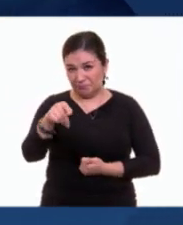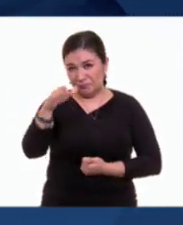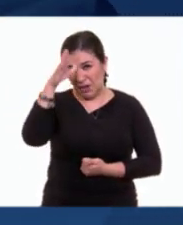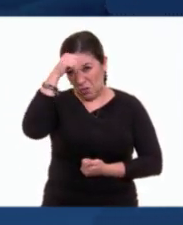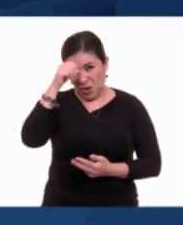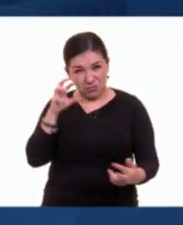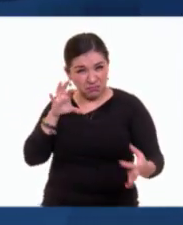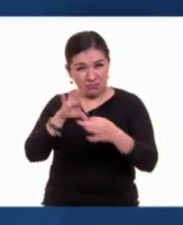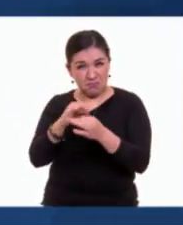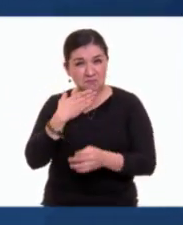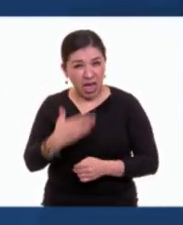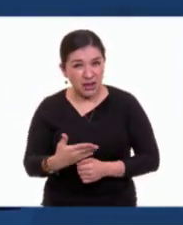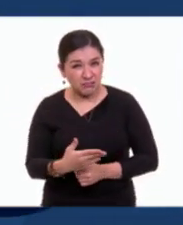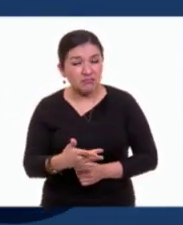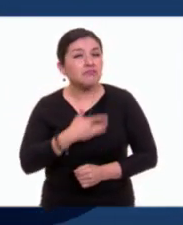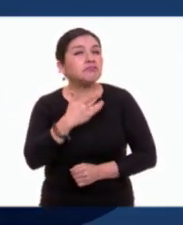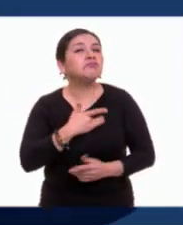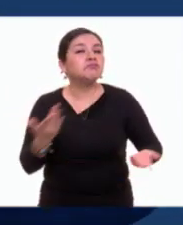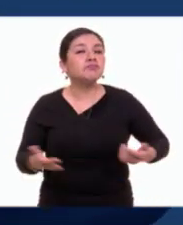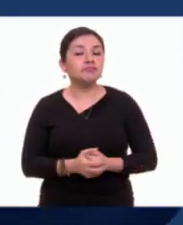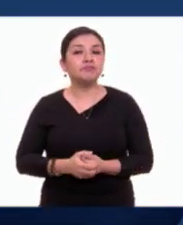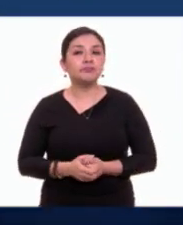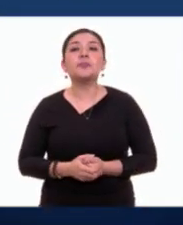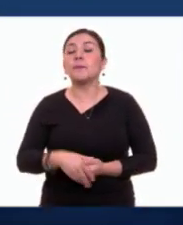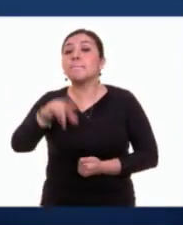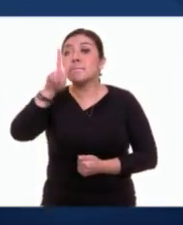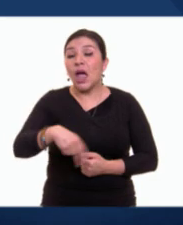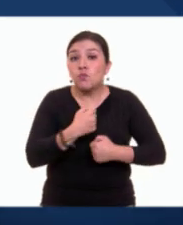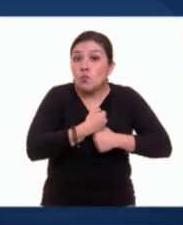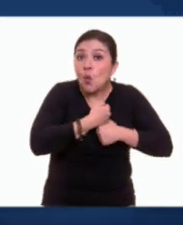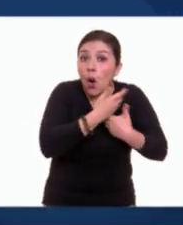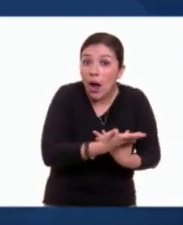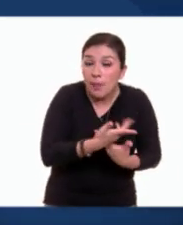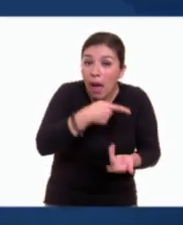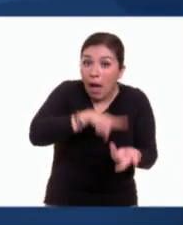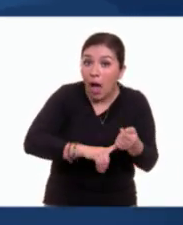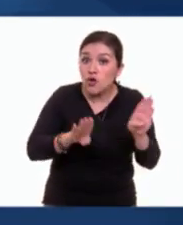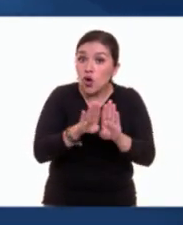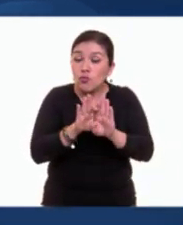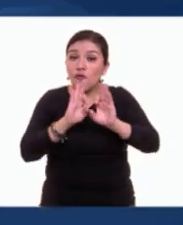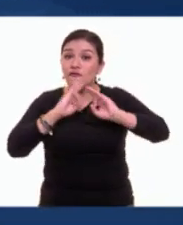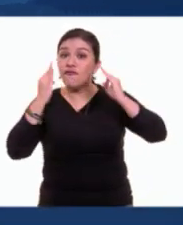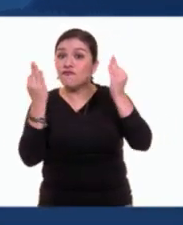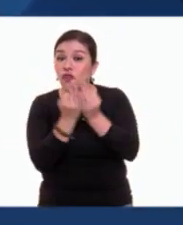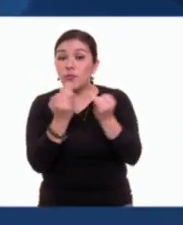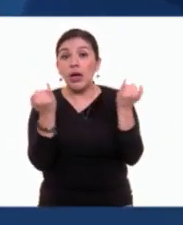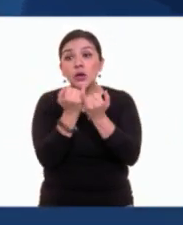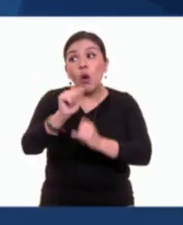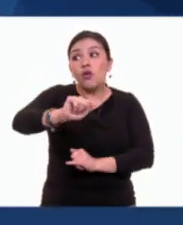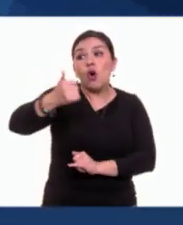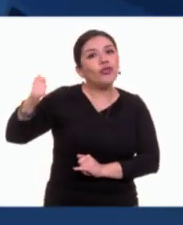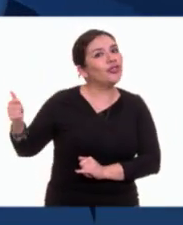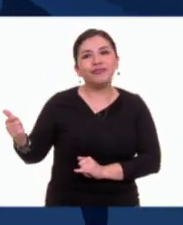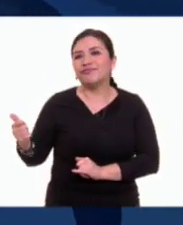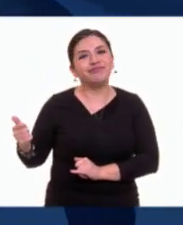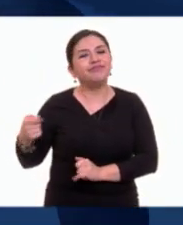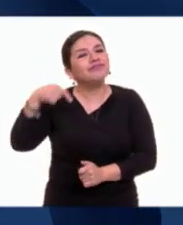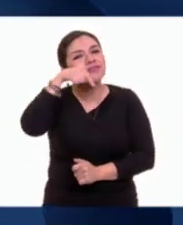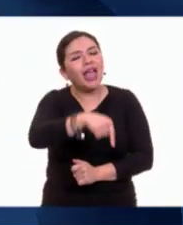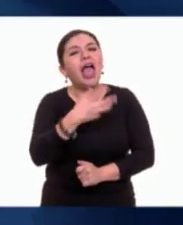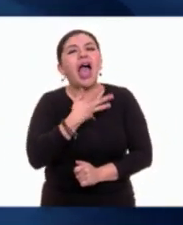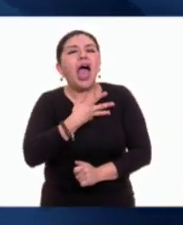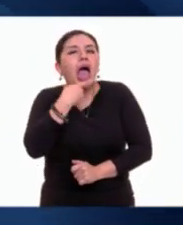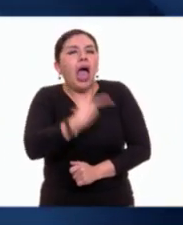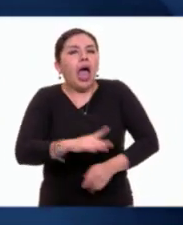Juan Carlos en casa? En realidad, los poemas no tienen una estructura como el resto de los textos. Sin